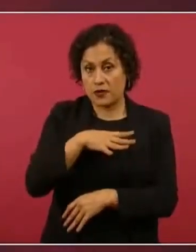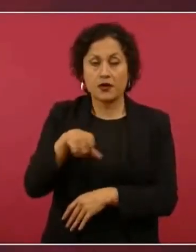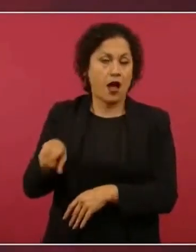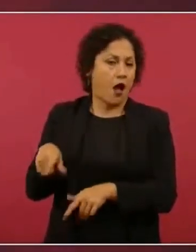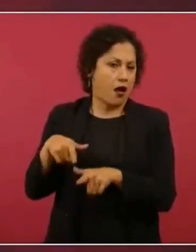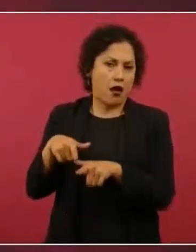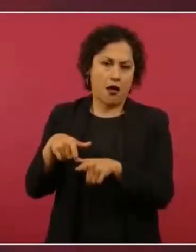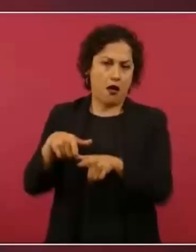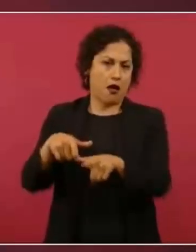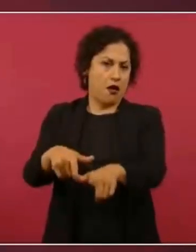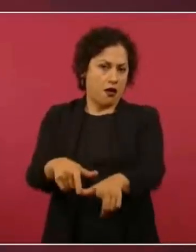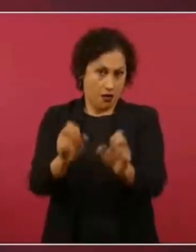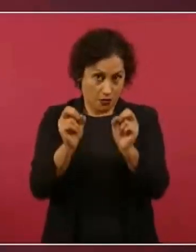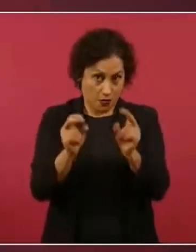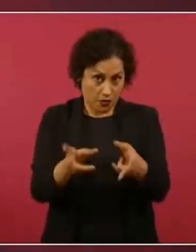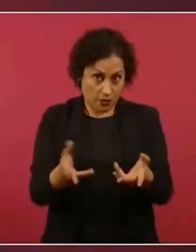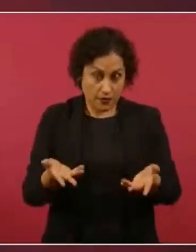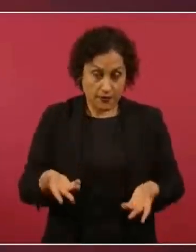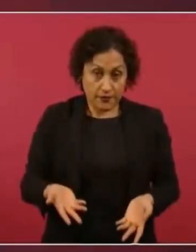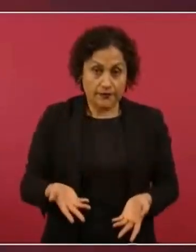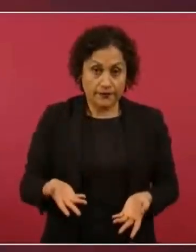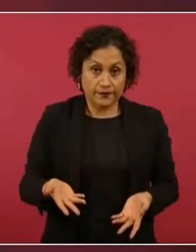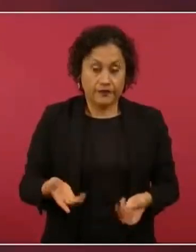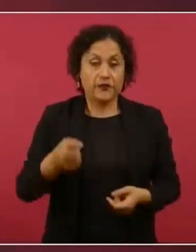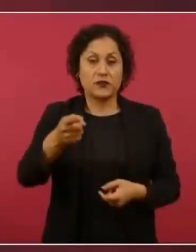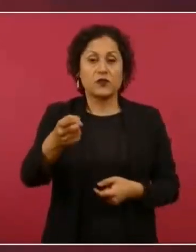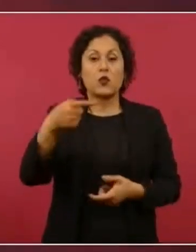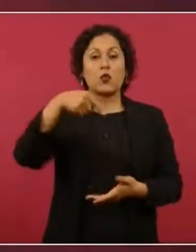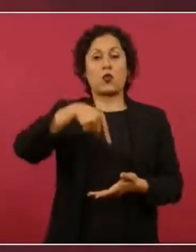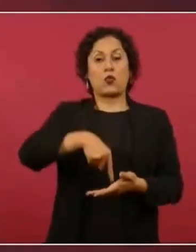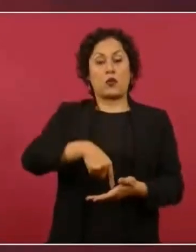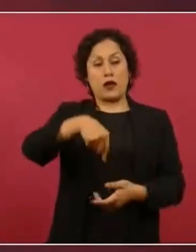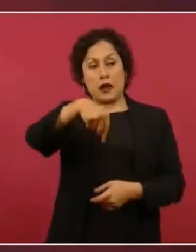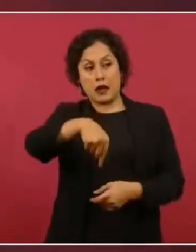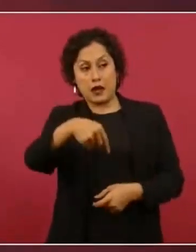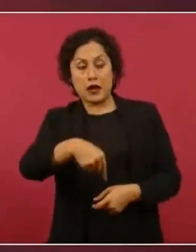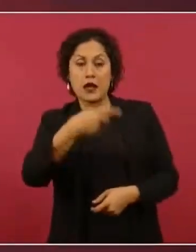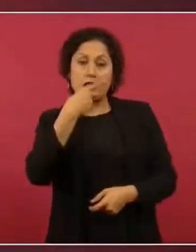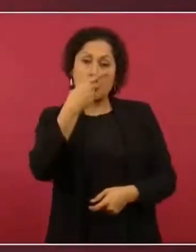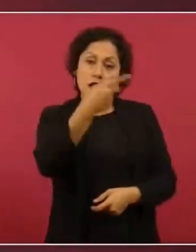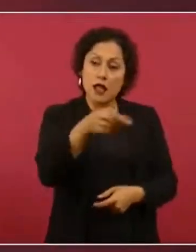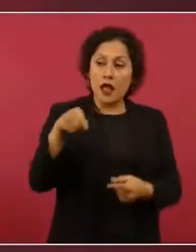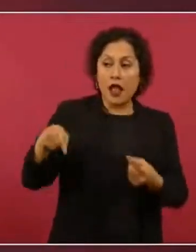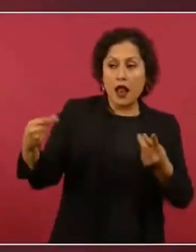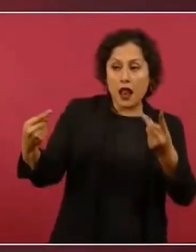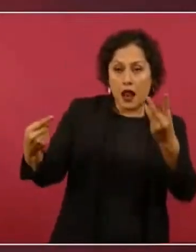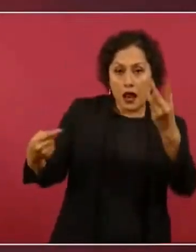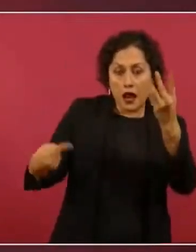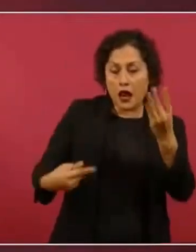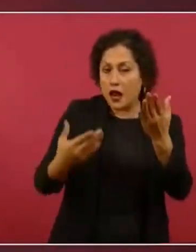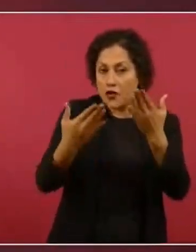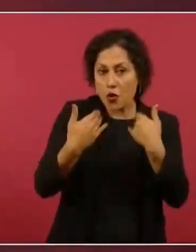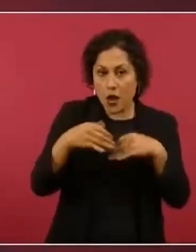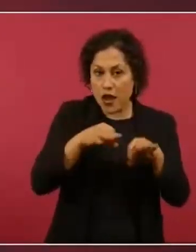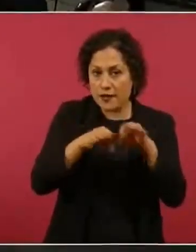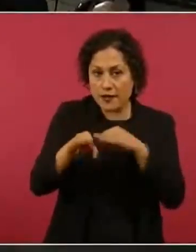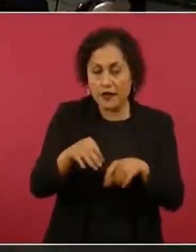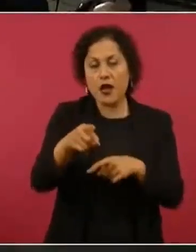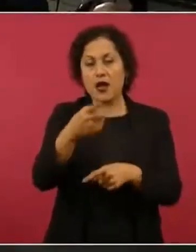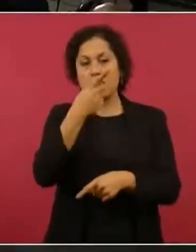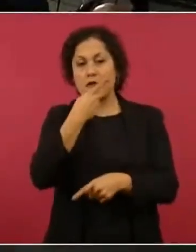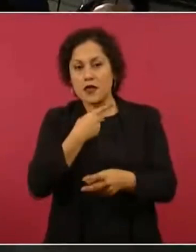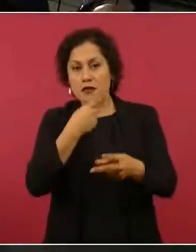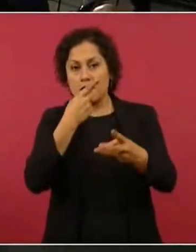cambiar. Aunque tú vengas aquí a decir que no trabajan y que no hacen nada.